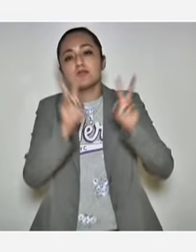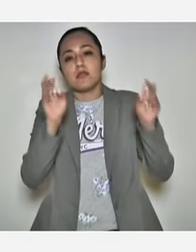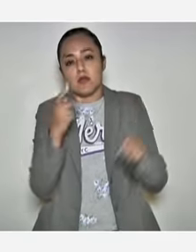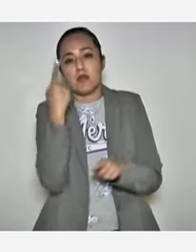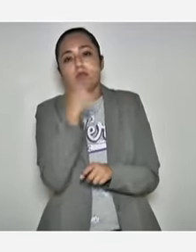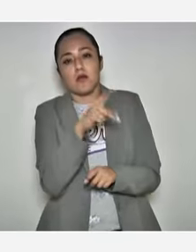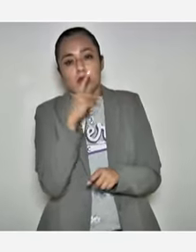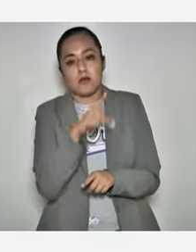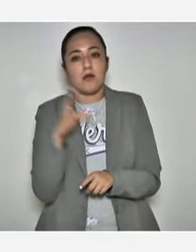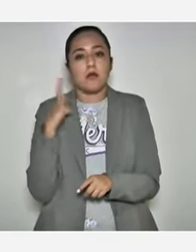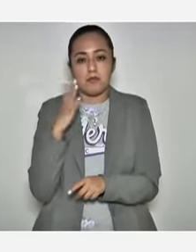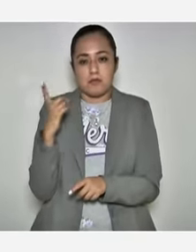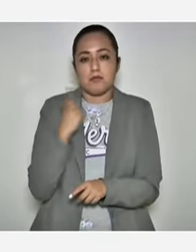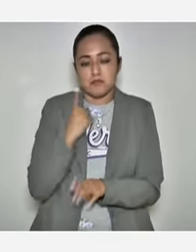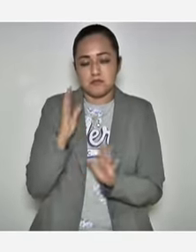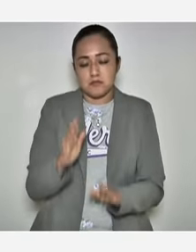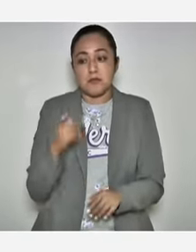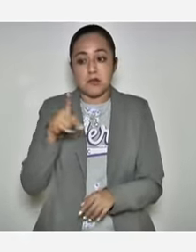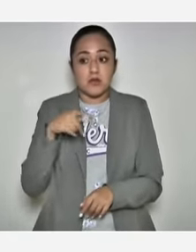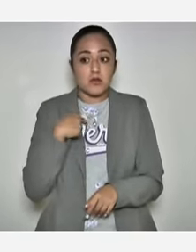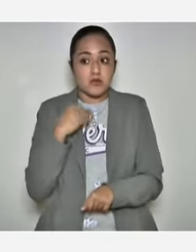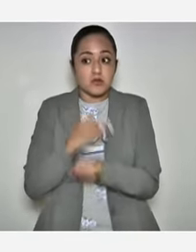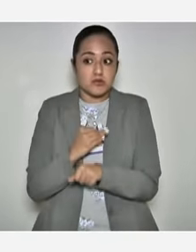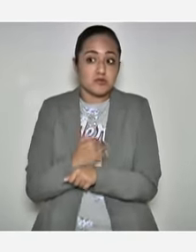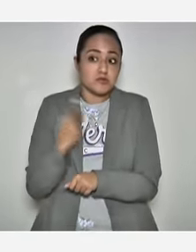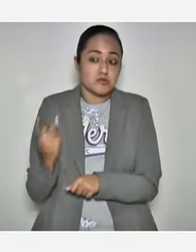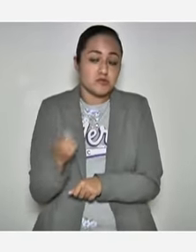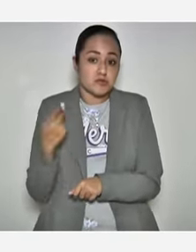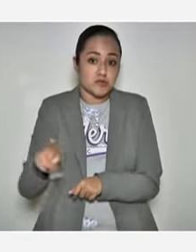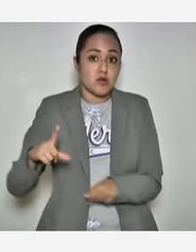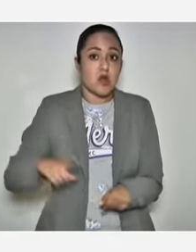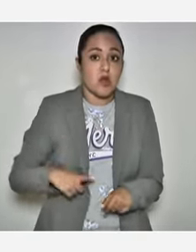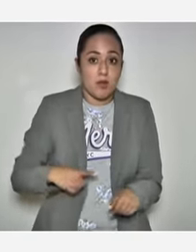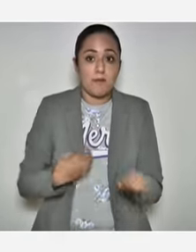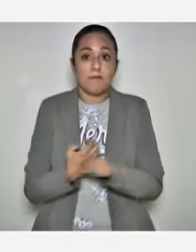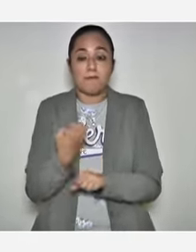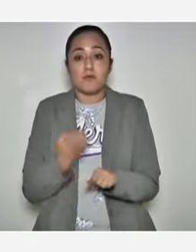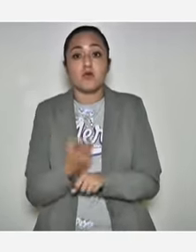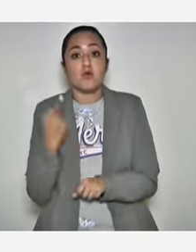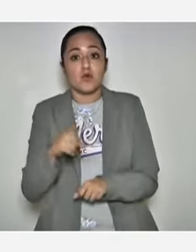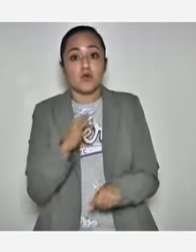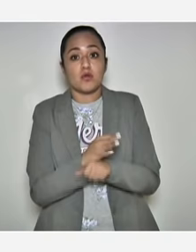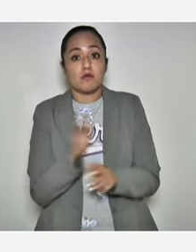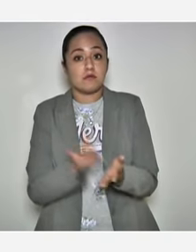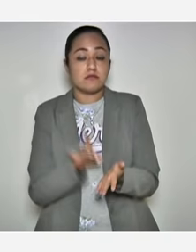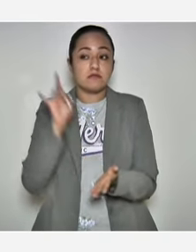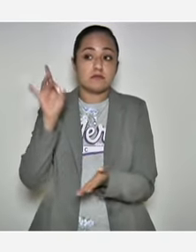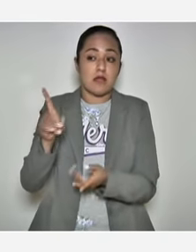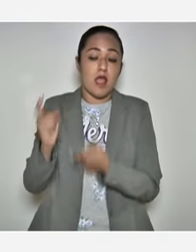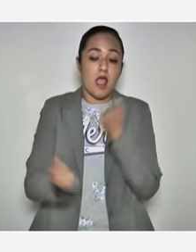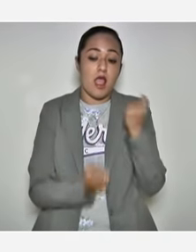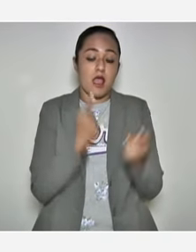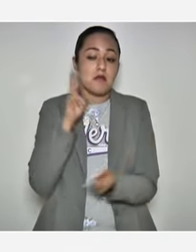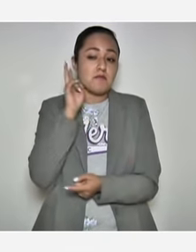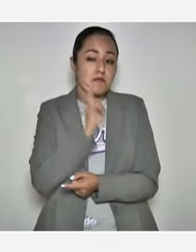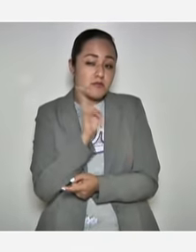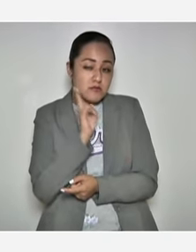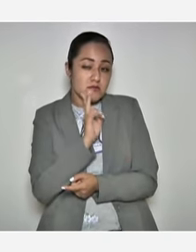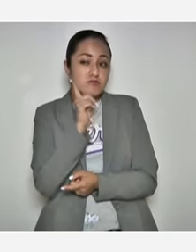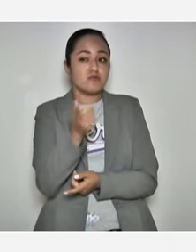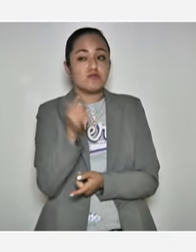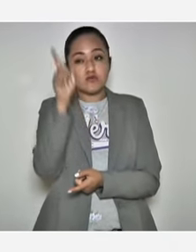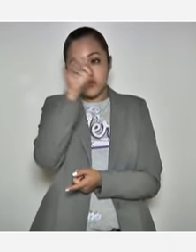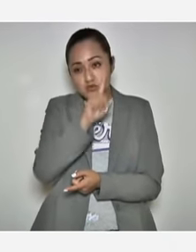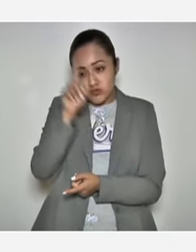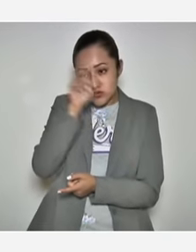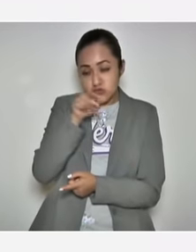le corresponde al Congreso, pero saber si es que desde el gobierno del Estado, ustedes enviarían alguna sugerencia al